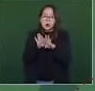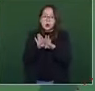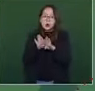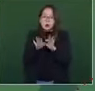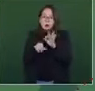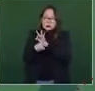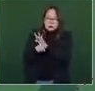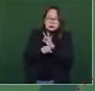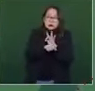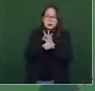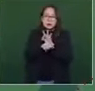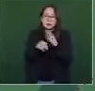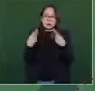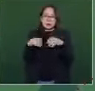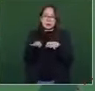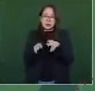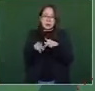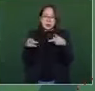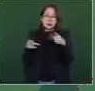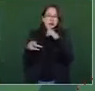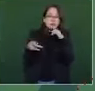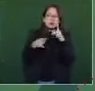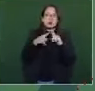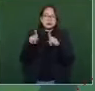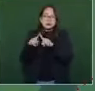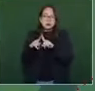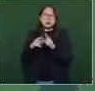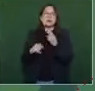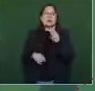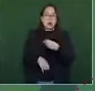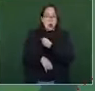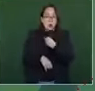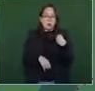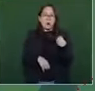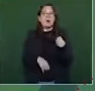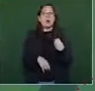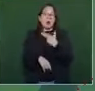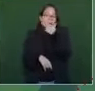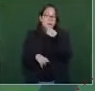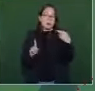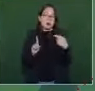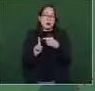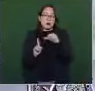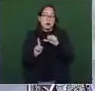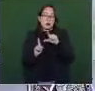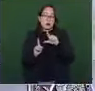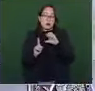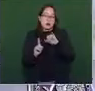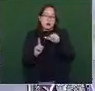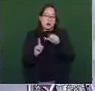protección a periodistas, es un compromiso. Alejandro Encinas tiene esta